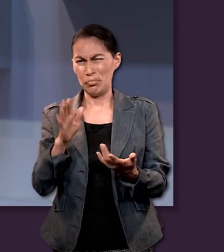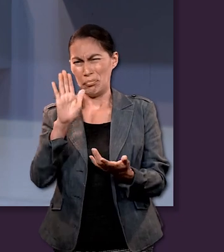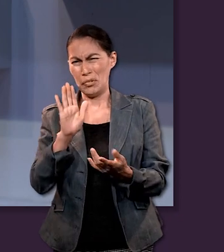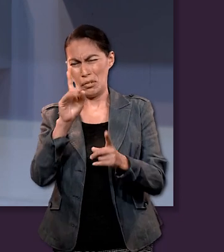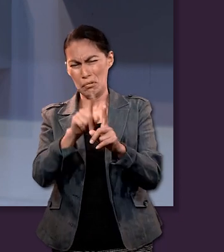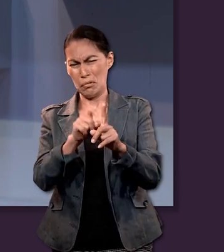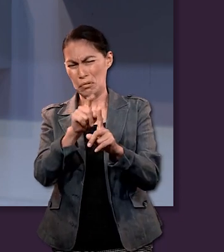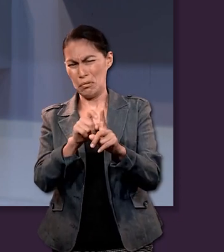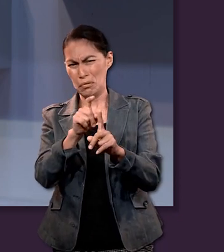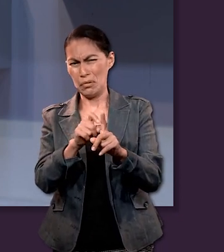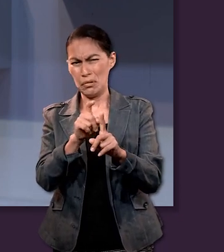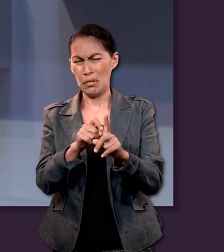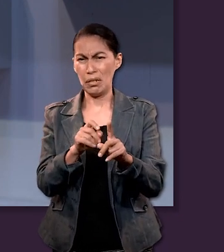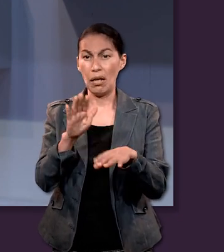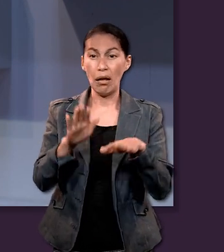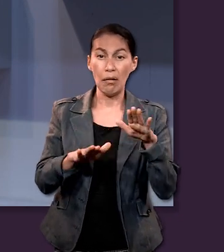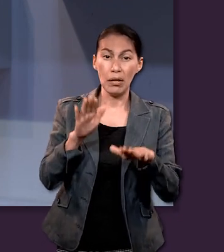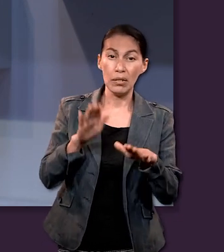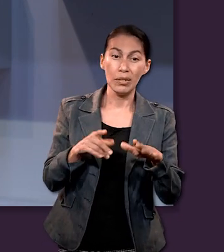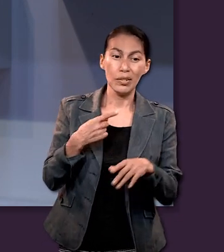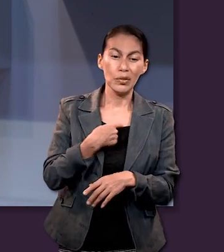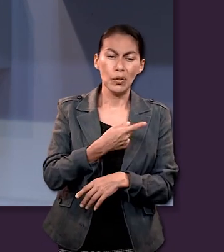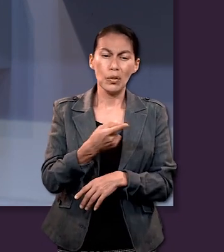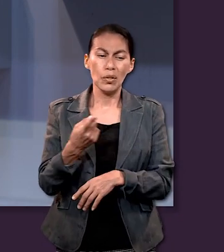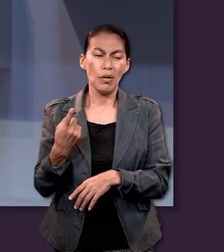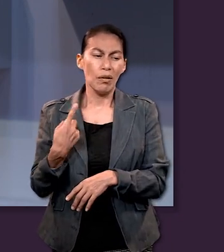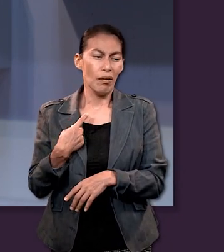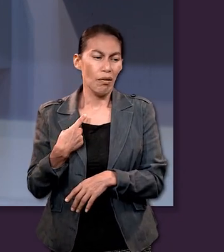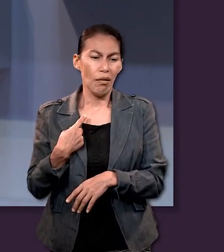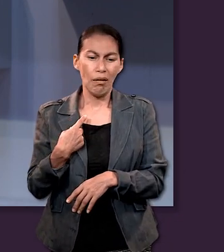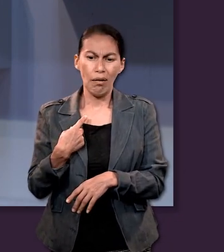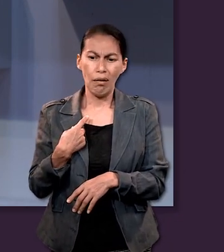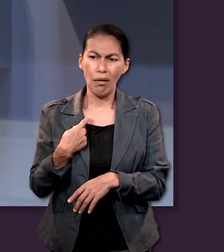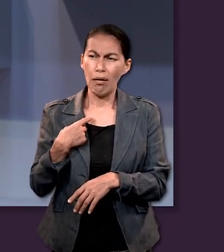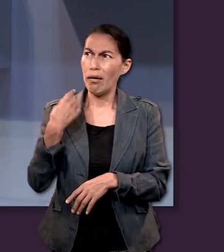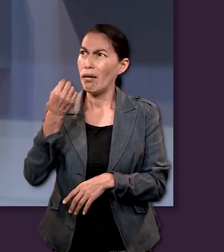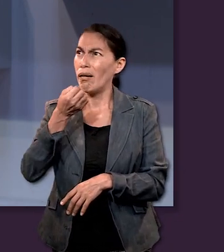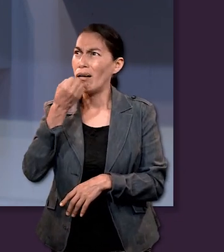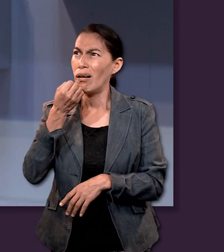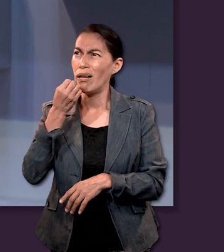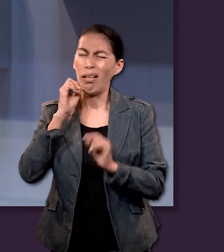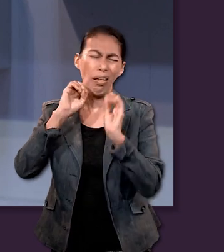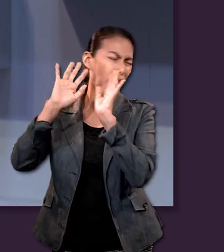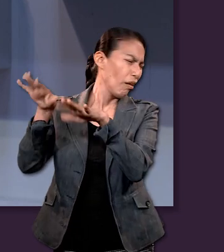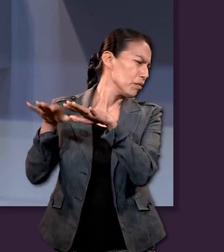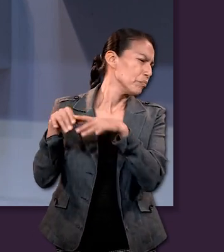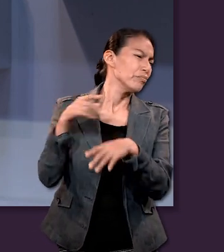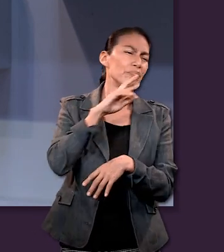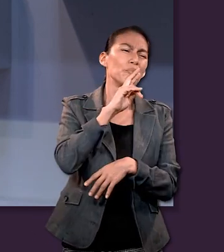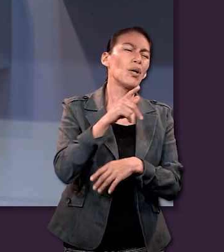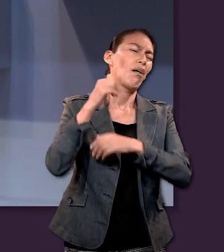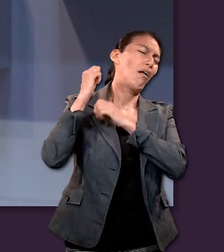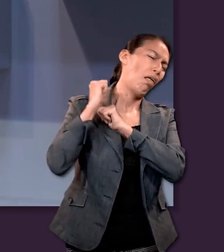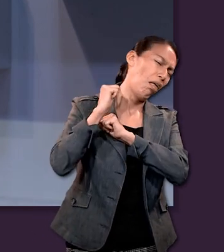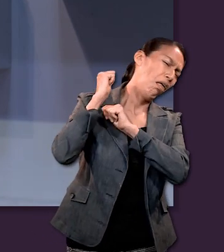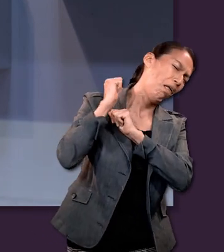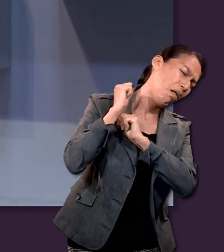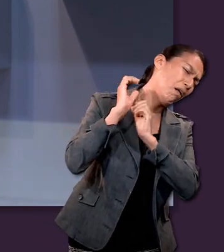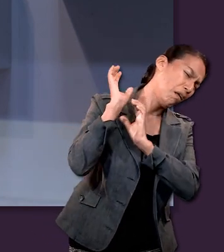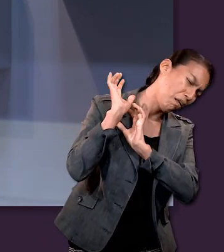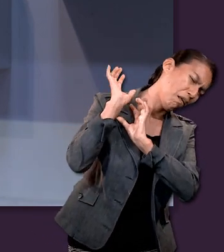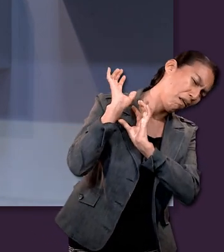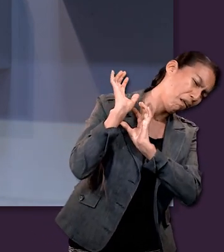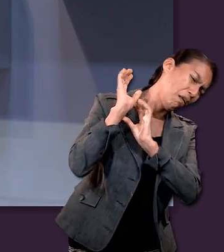preocuparte? y suena un poco chistoso ¿no? en que nosotros muchas veces elegimos cargar con nuestras